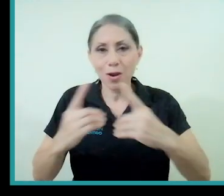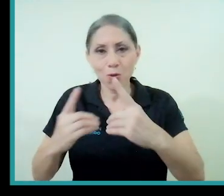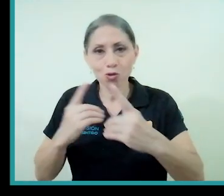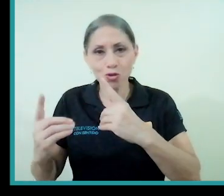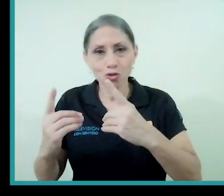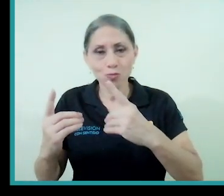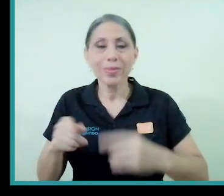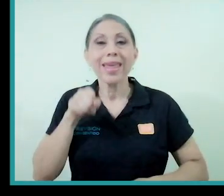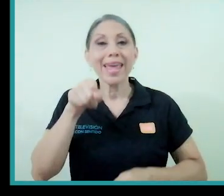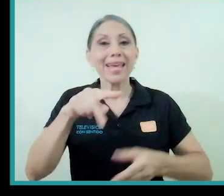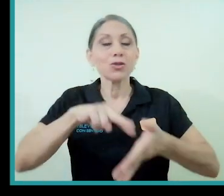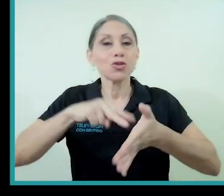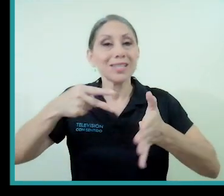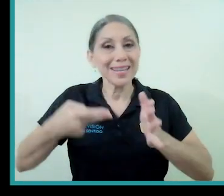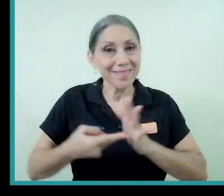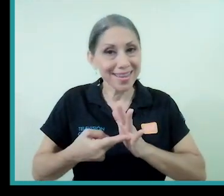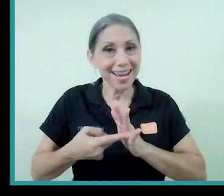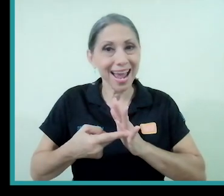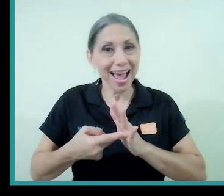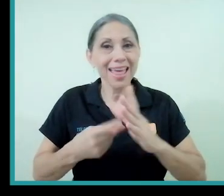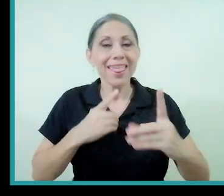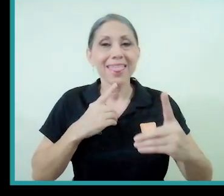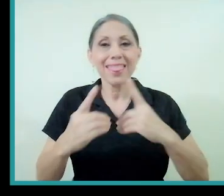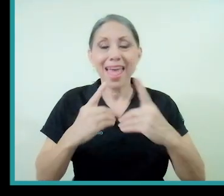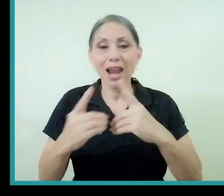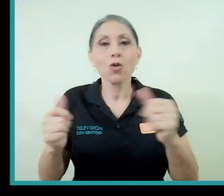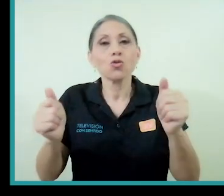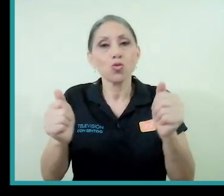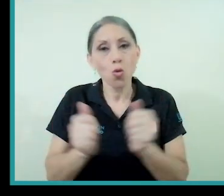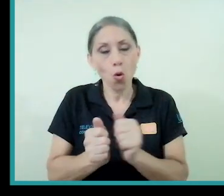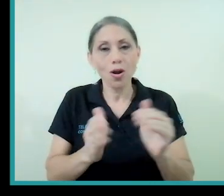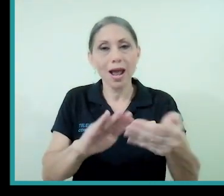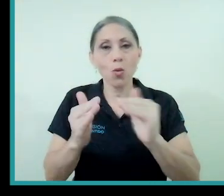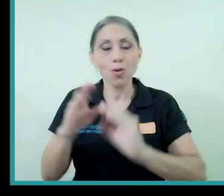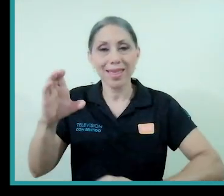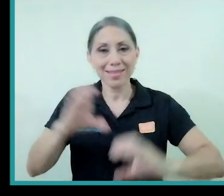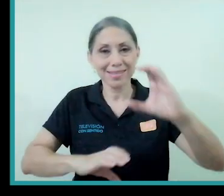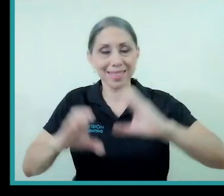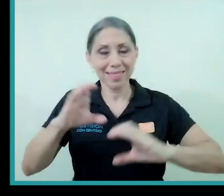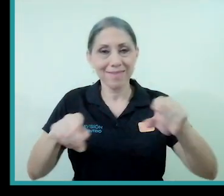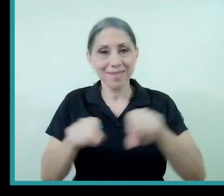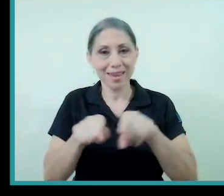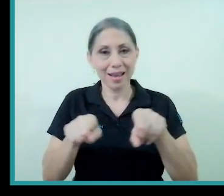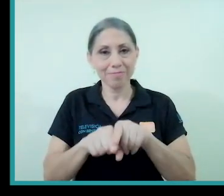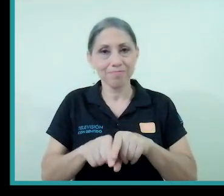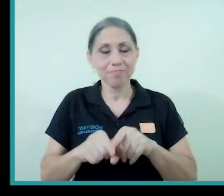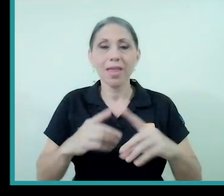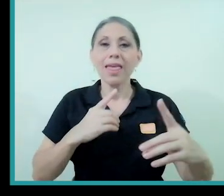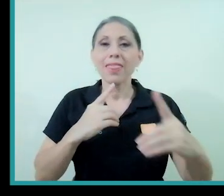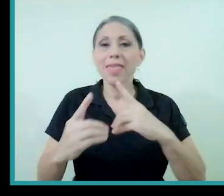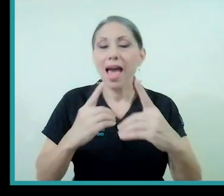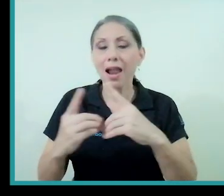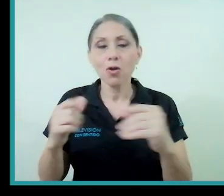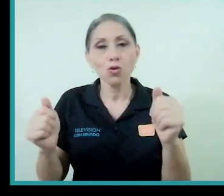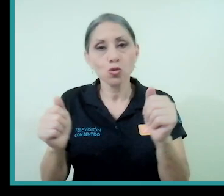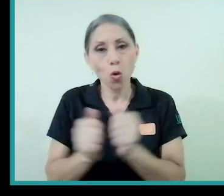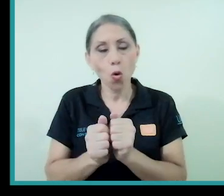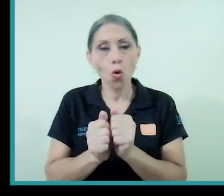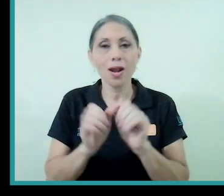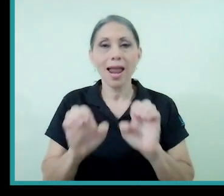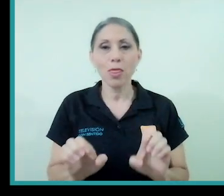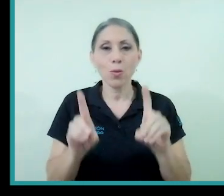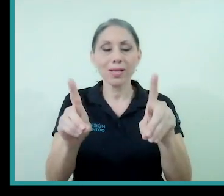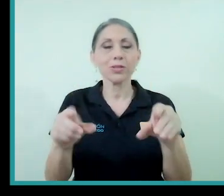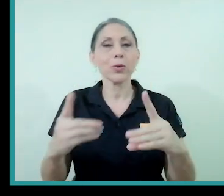y esto significa diálogos también con la comunidad científica diálogos con la